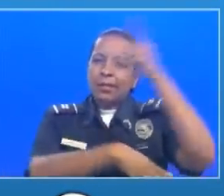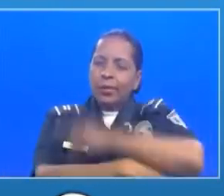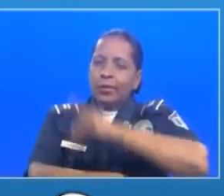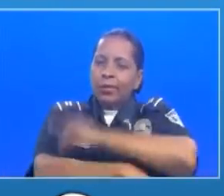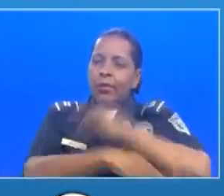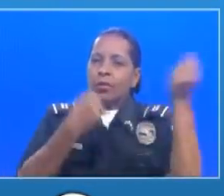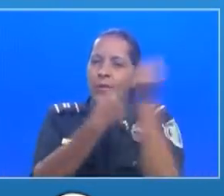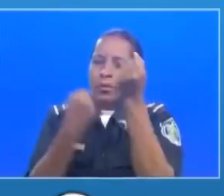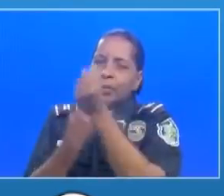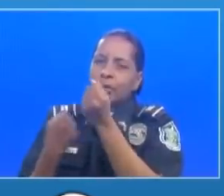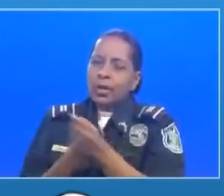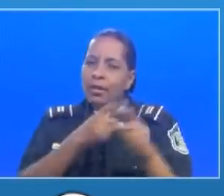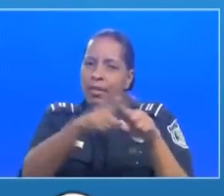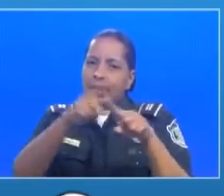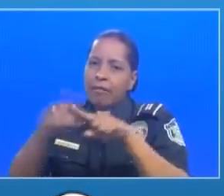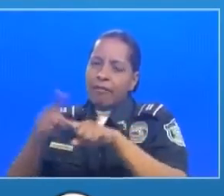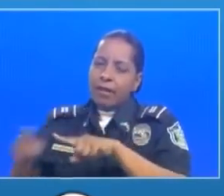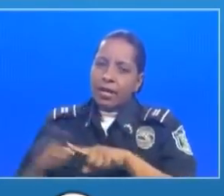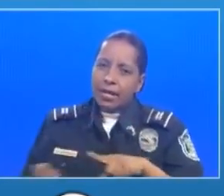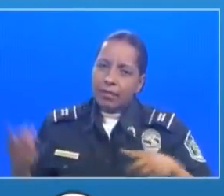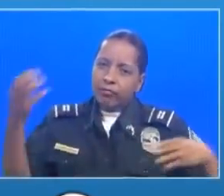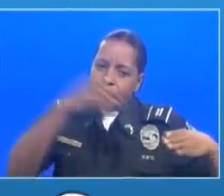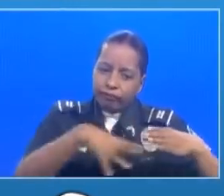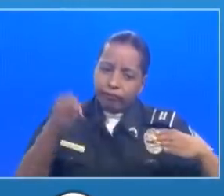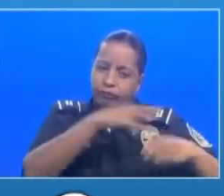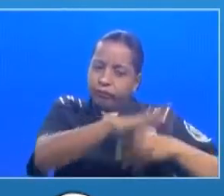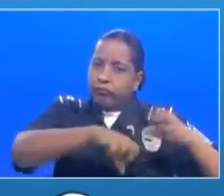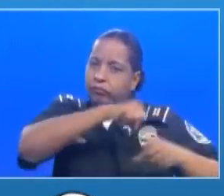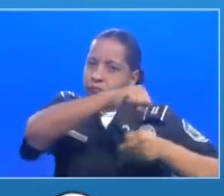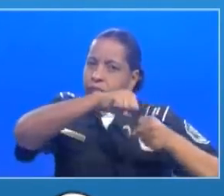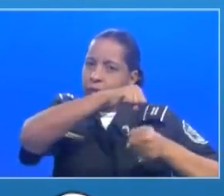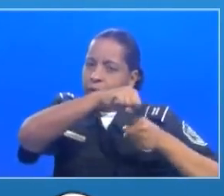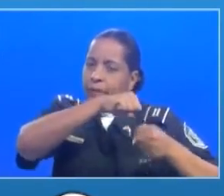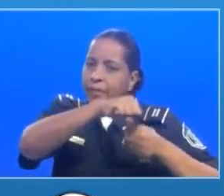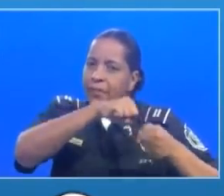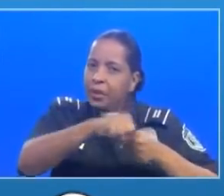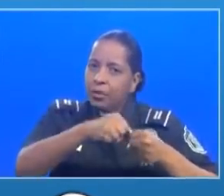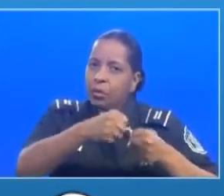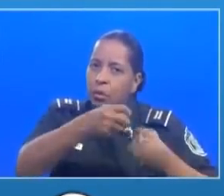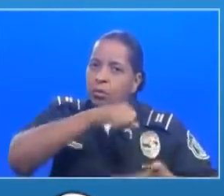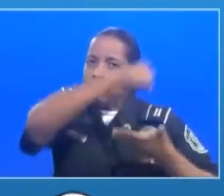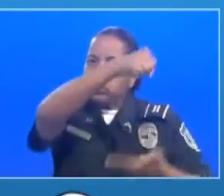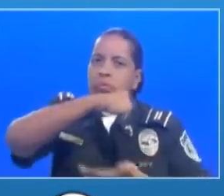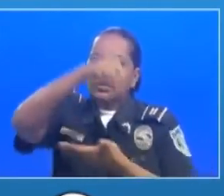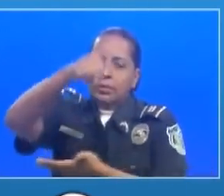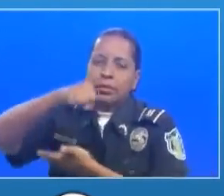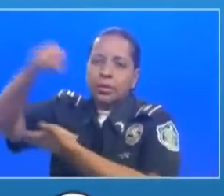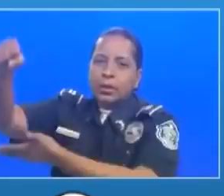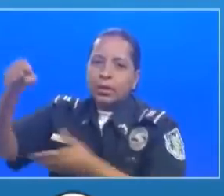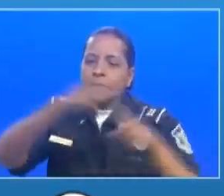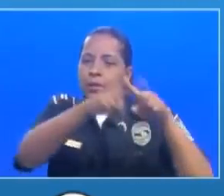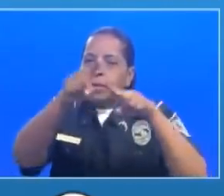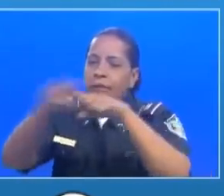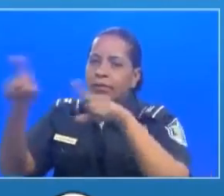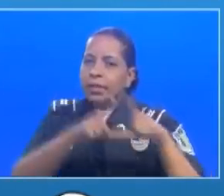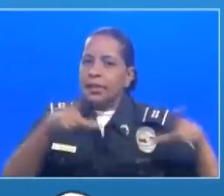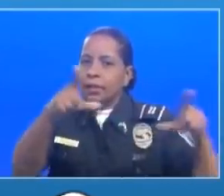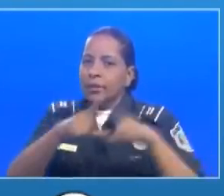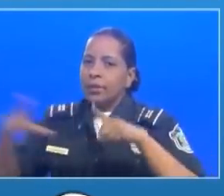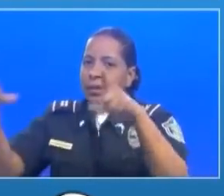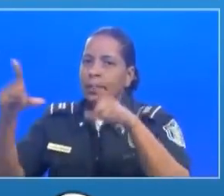en las diversas tareas tanto en la confección de las bolsas de alimentos como repartiendo las bolsas y también los bonos